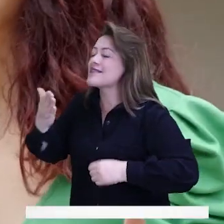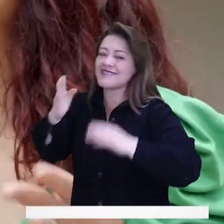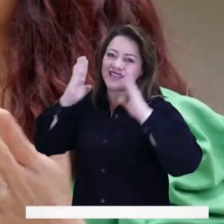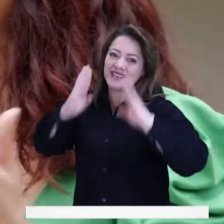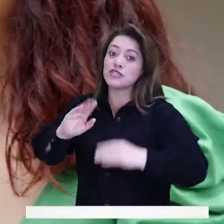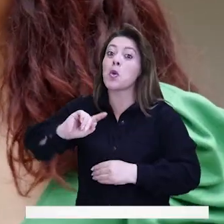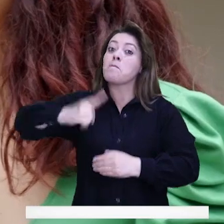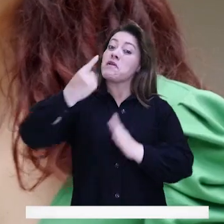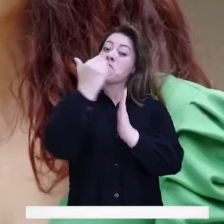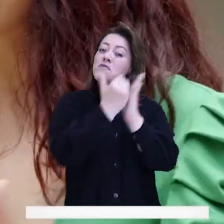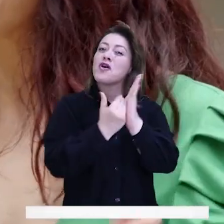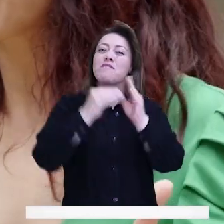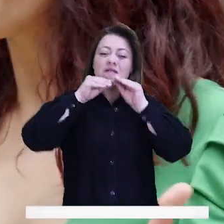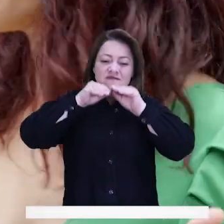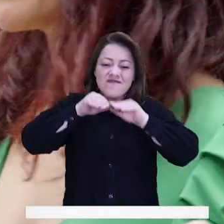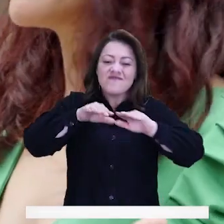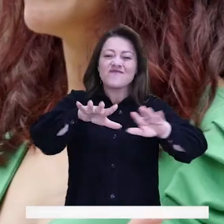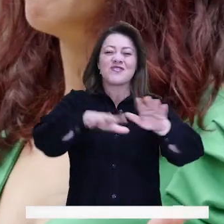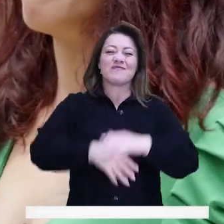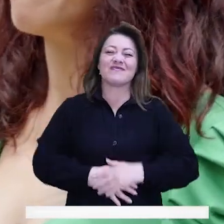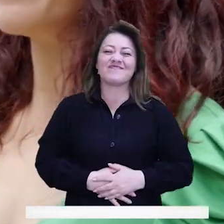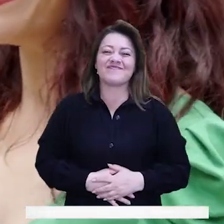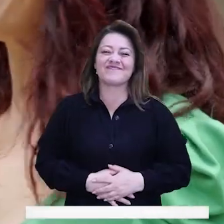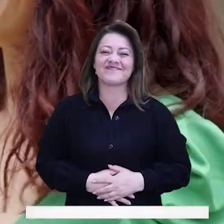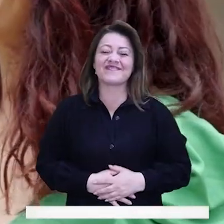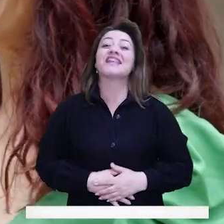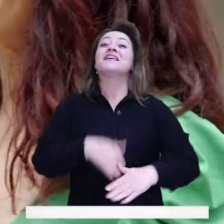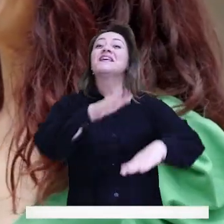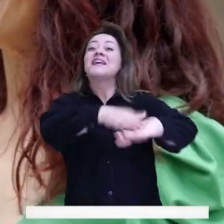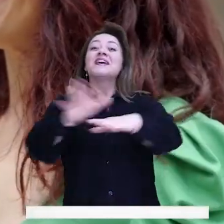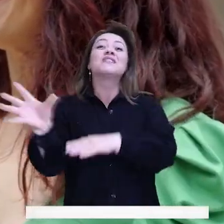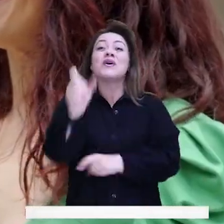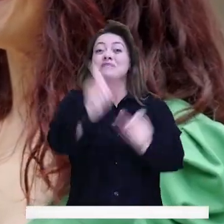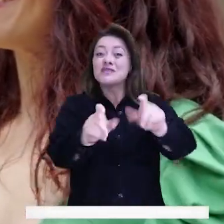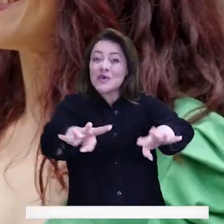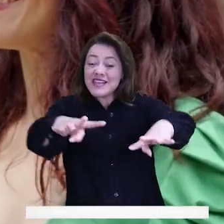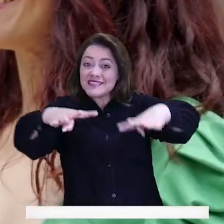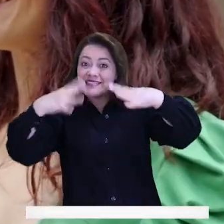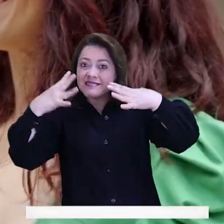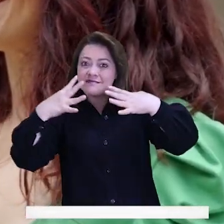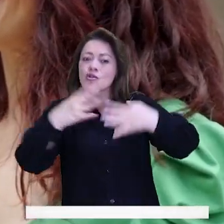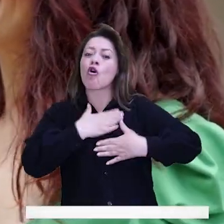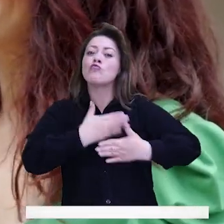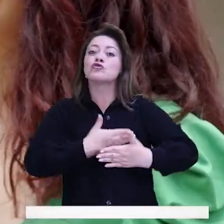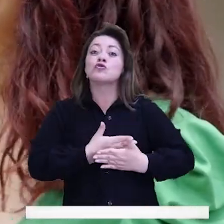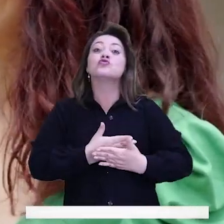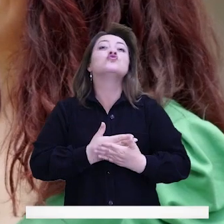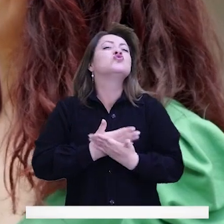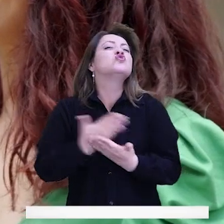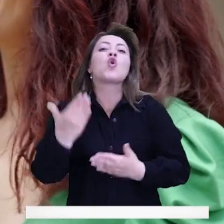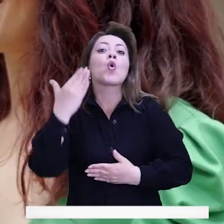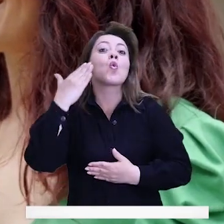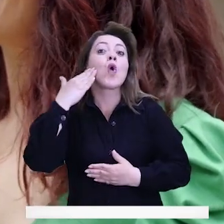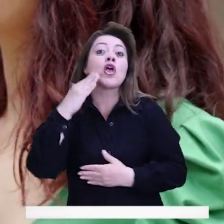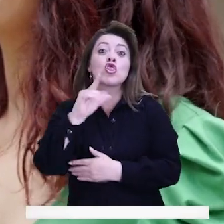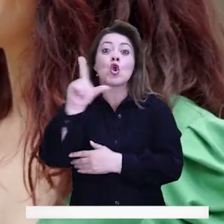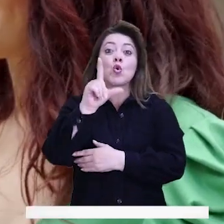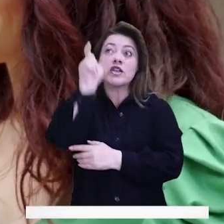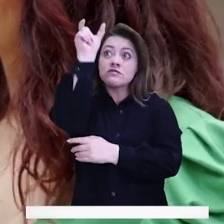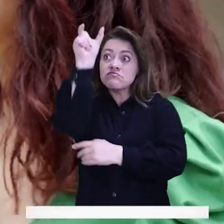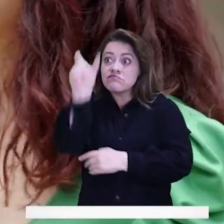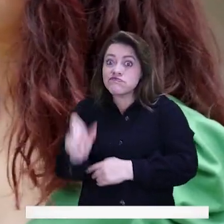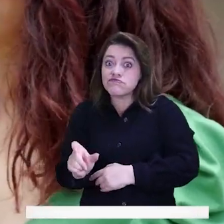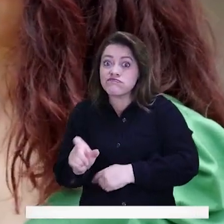gracias por usted hacer parte de este primer capítulo del magazine. Bueno, invito a que todos los televidentes se conecten todos los lunes,